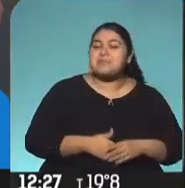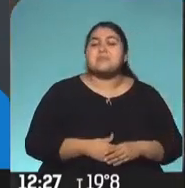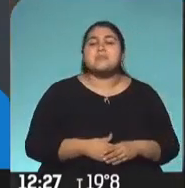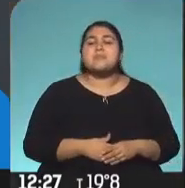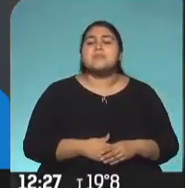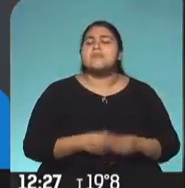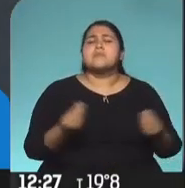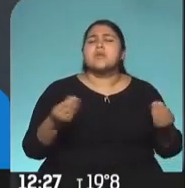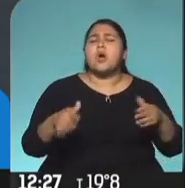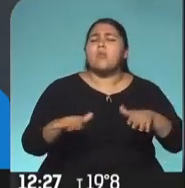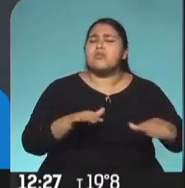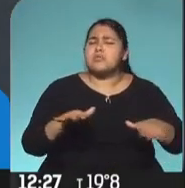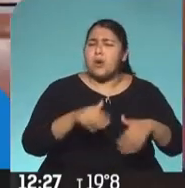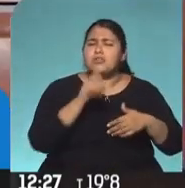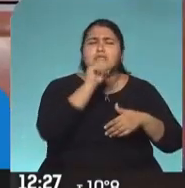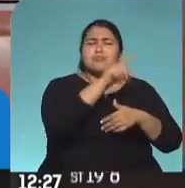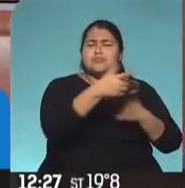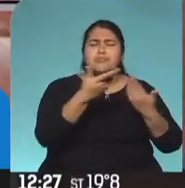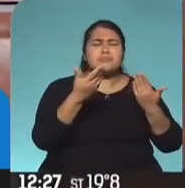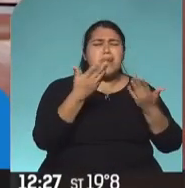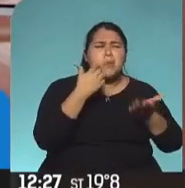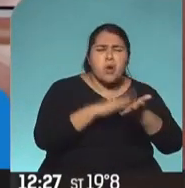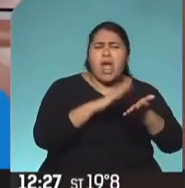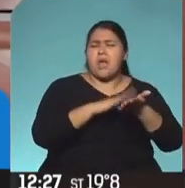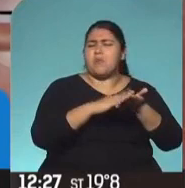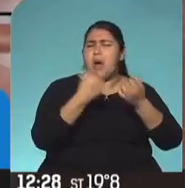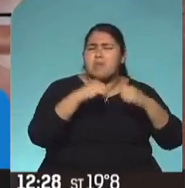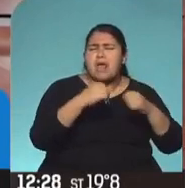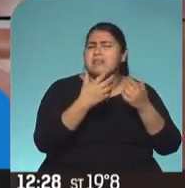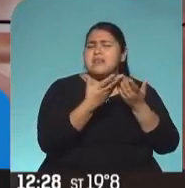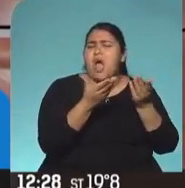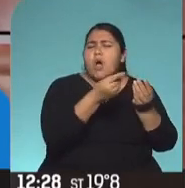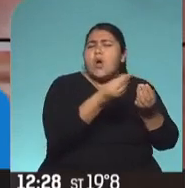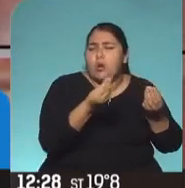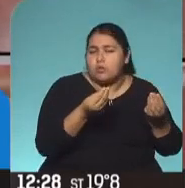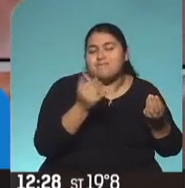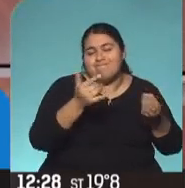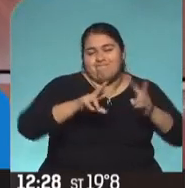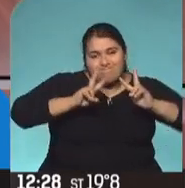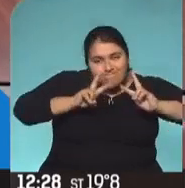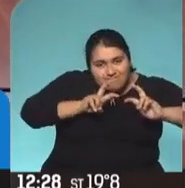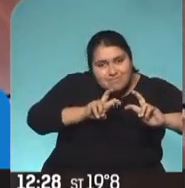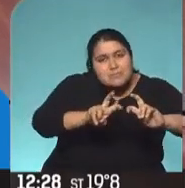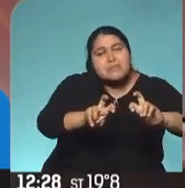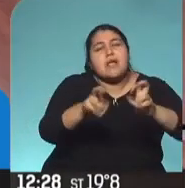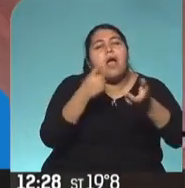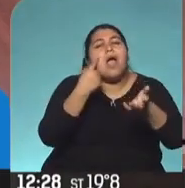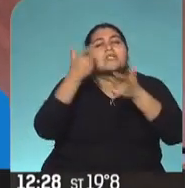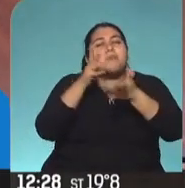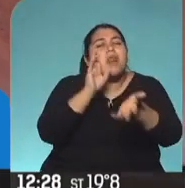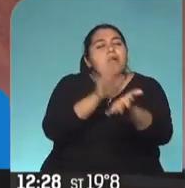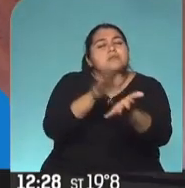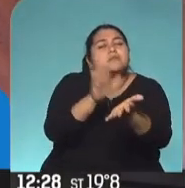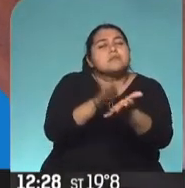¿cómo es este? ¿Podríamos decirle experimento, ensayo, esta prueba que Sí, técnicamente es un cuasi-experimento, metodología de ciencias sociales, y